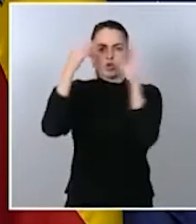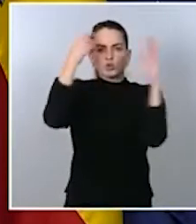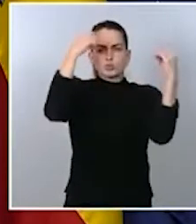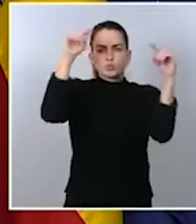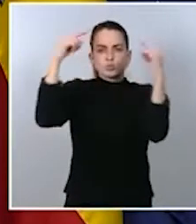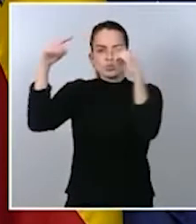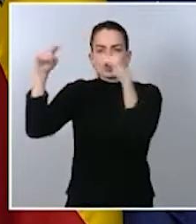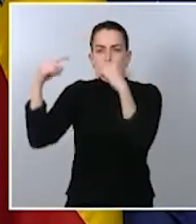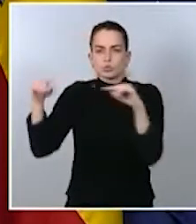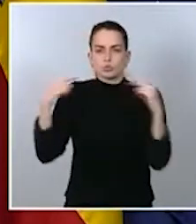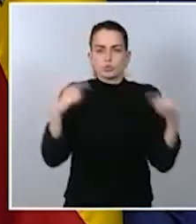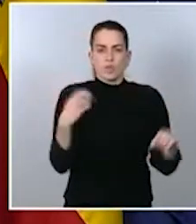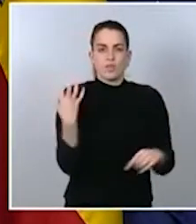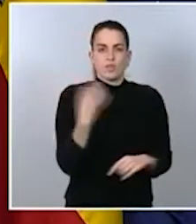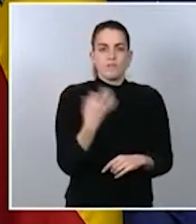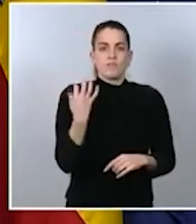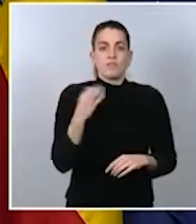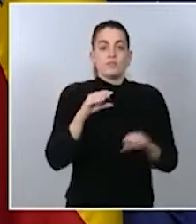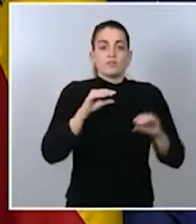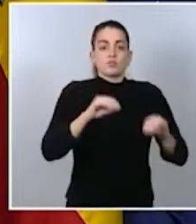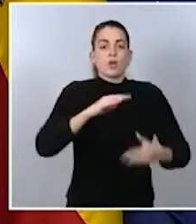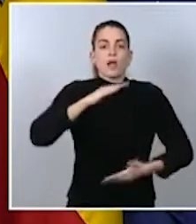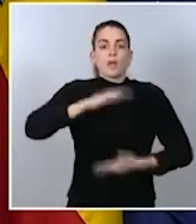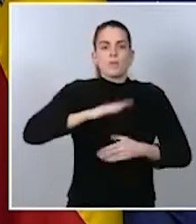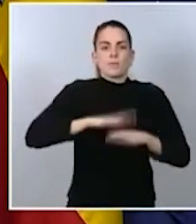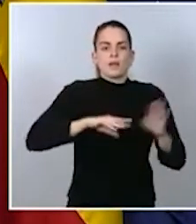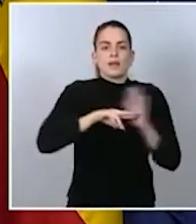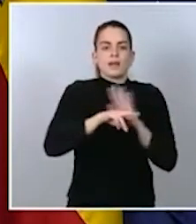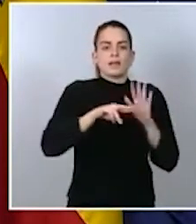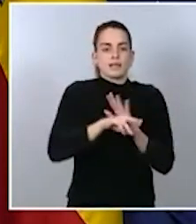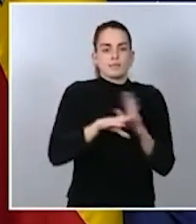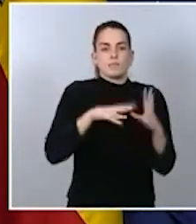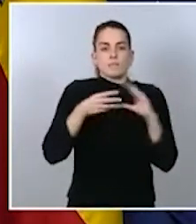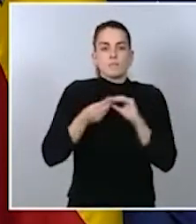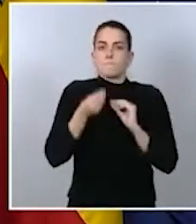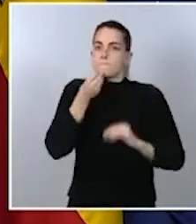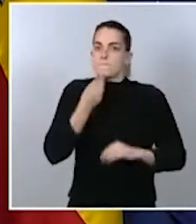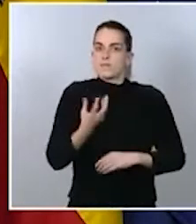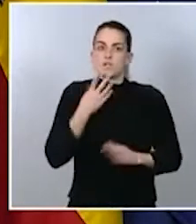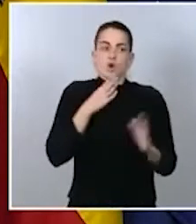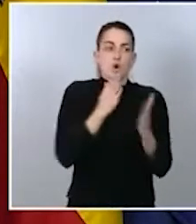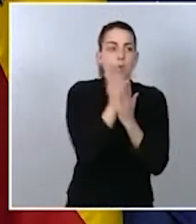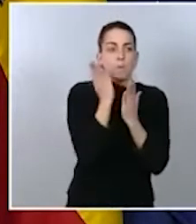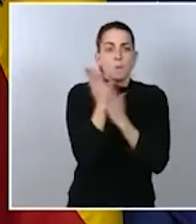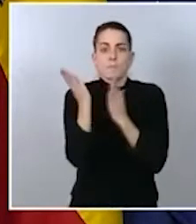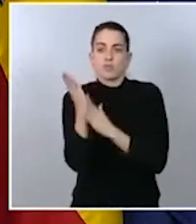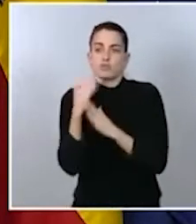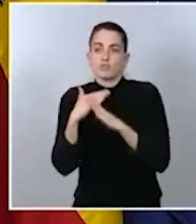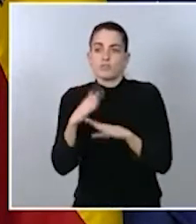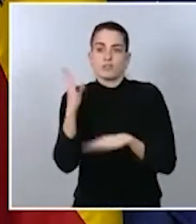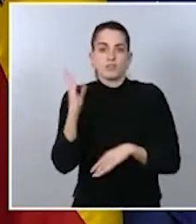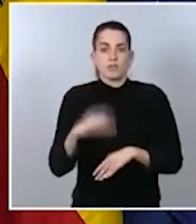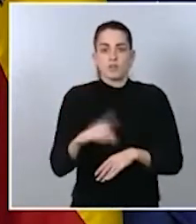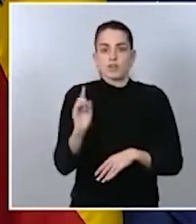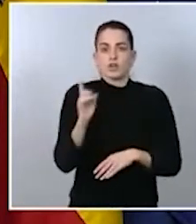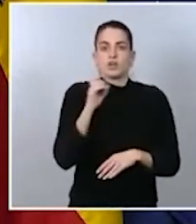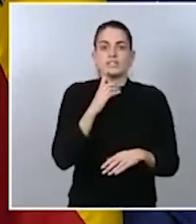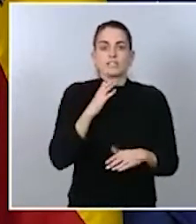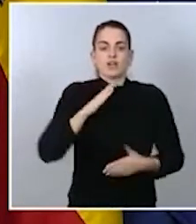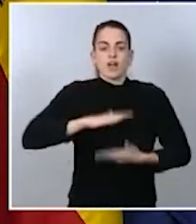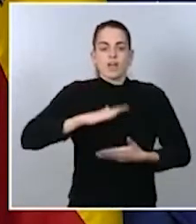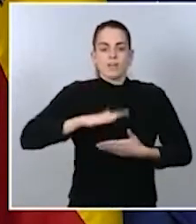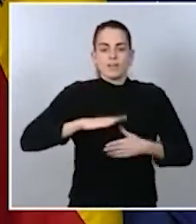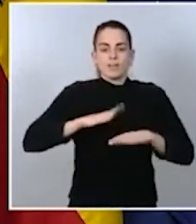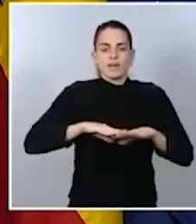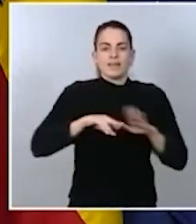se encuentren en capacidad de gestión, no solo que no tengan medios suficientes, sino que no se encuentren en capacidades de gestión de